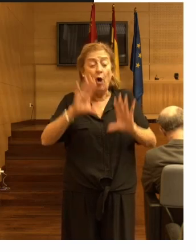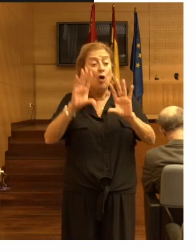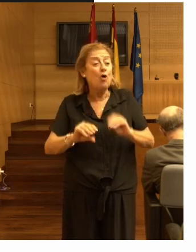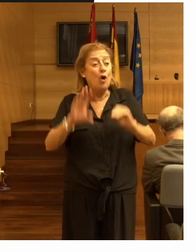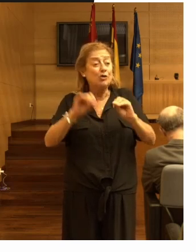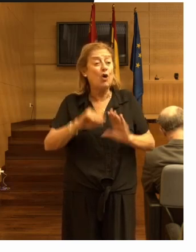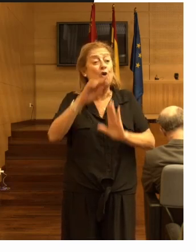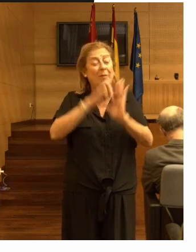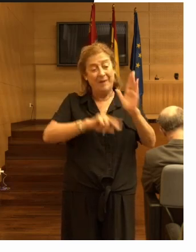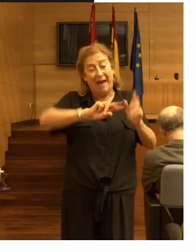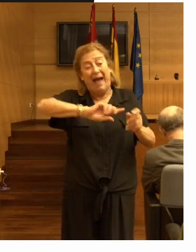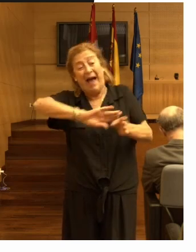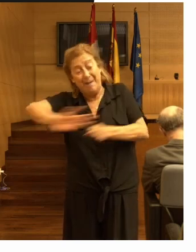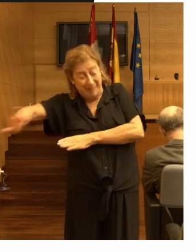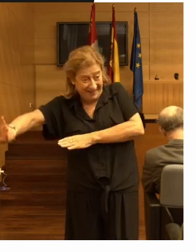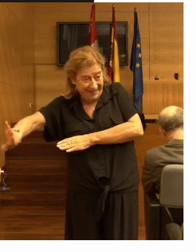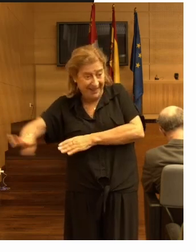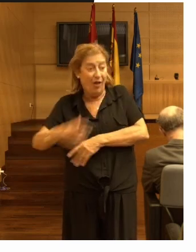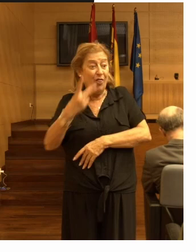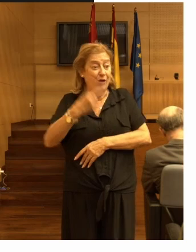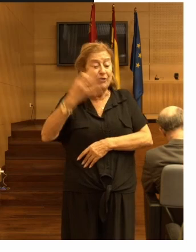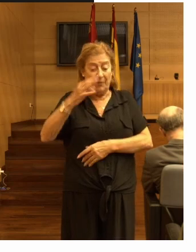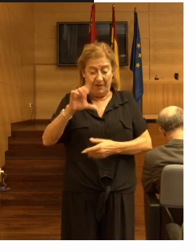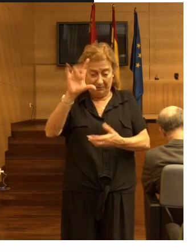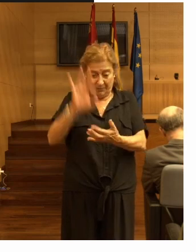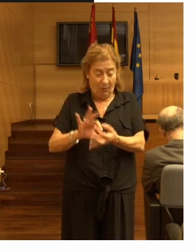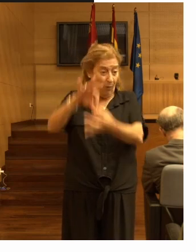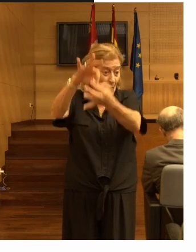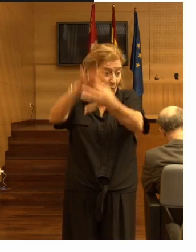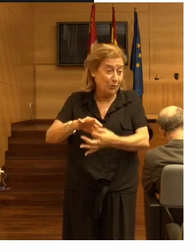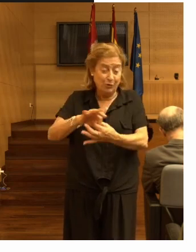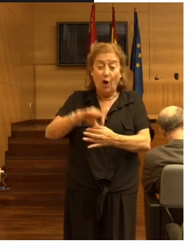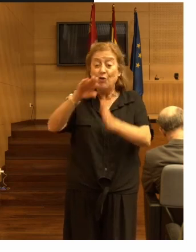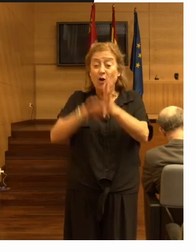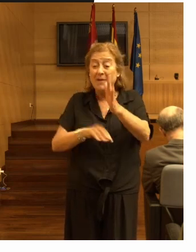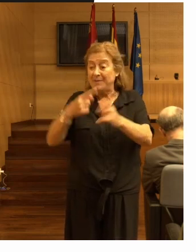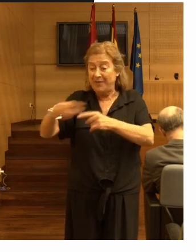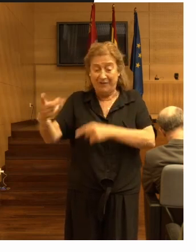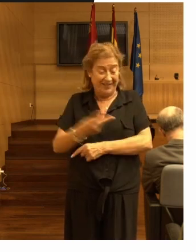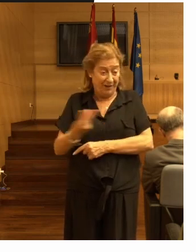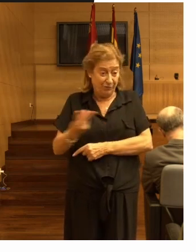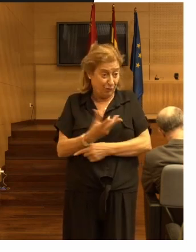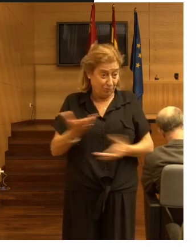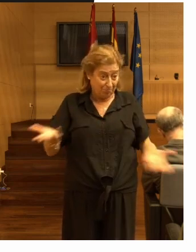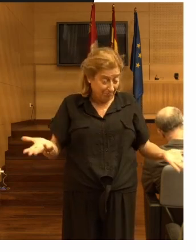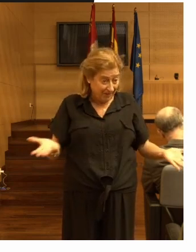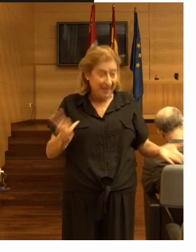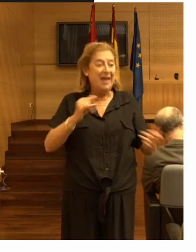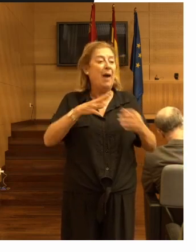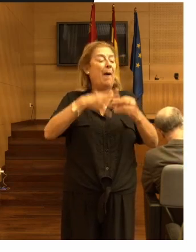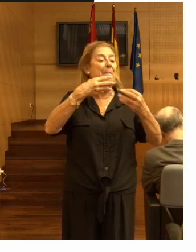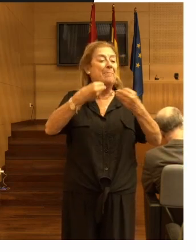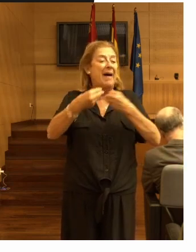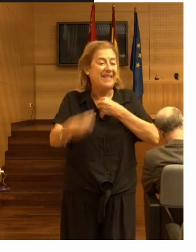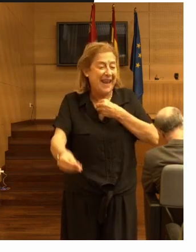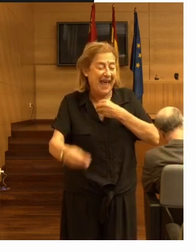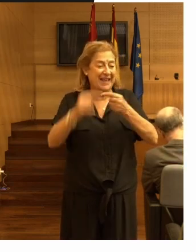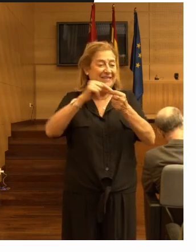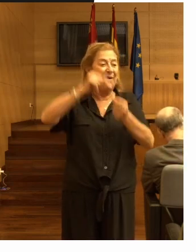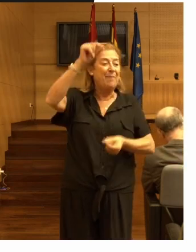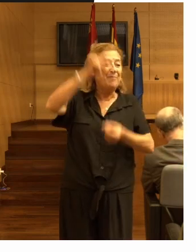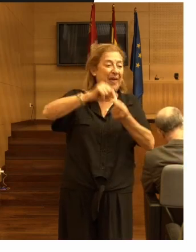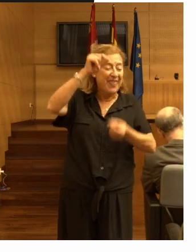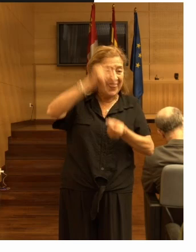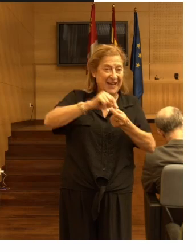suya y son dos productos que tienen que convivir entonces es complejo los materiales las densidades las medidas